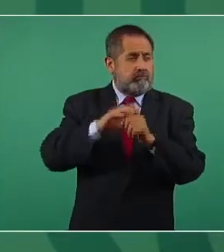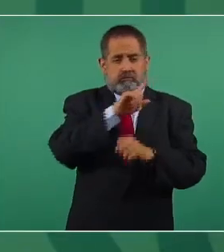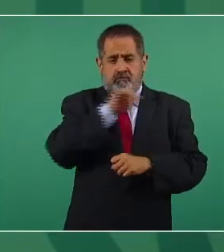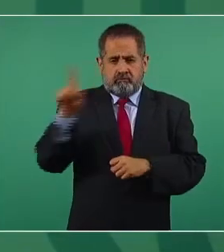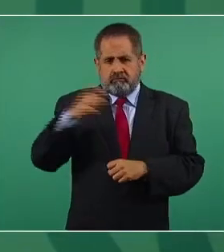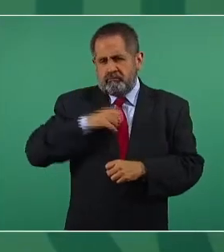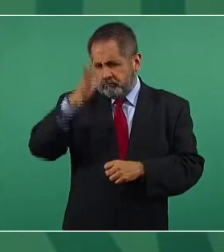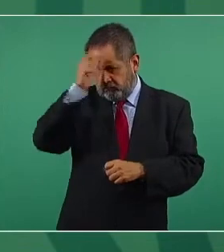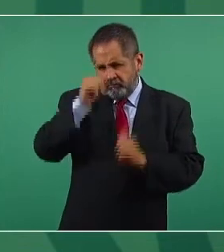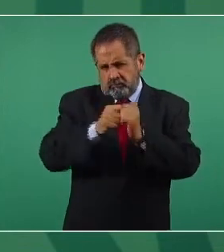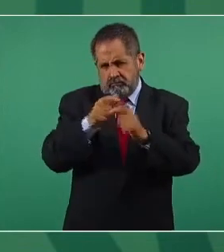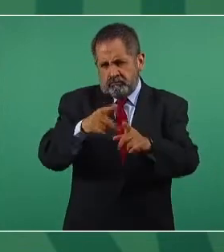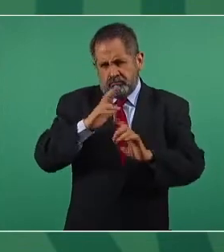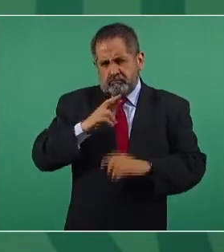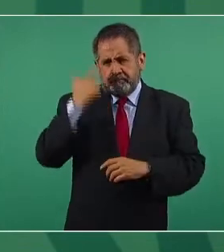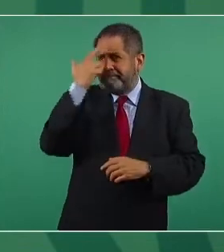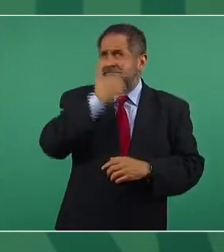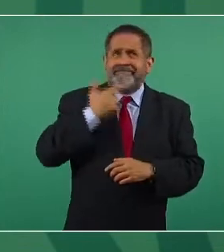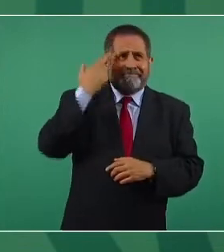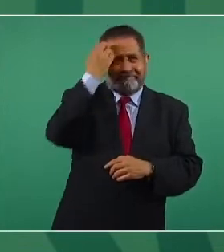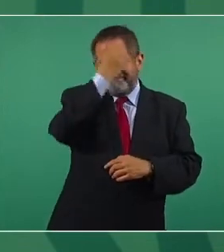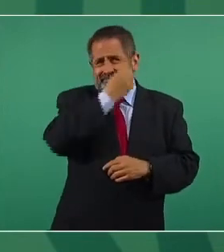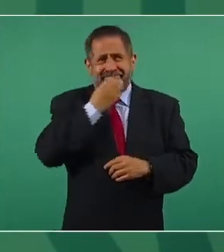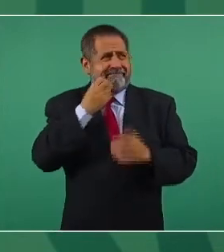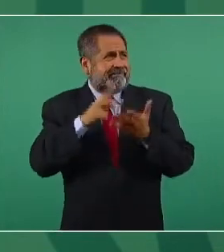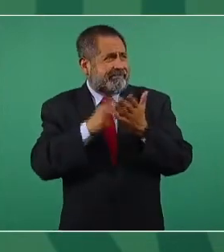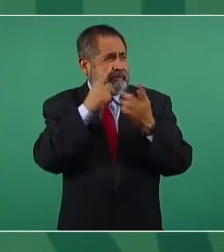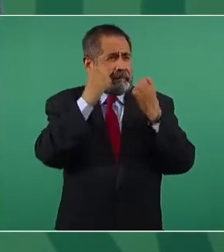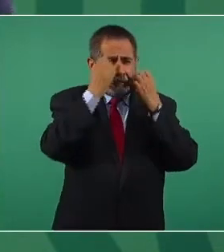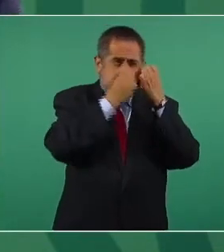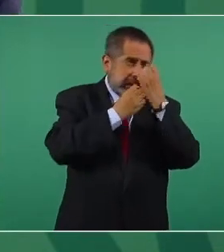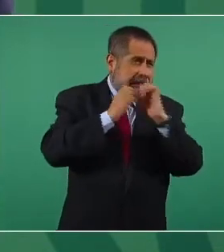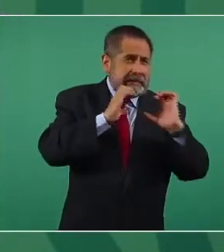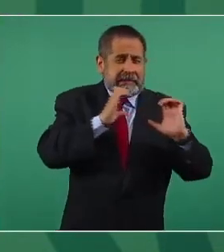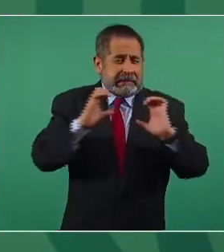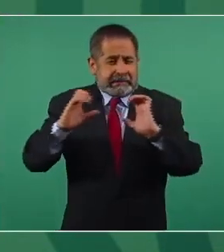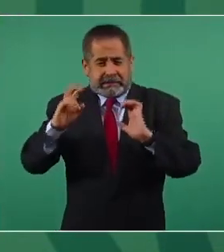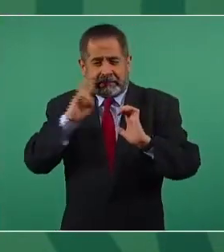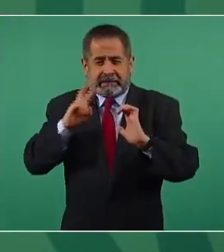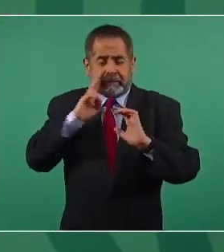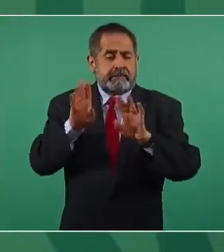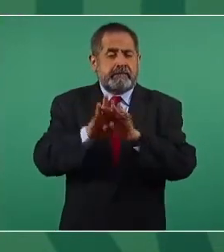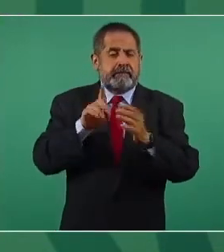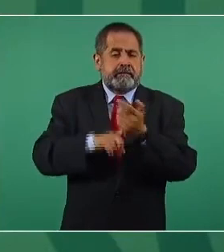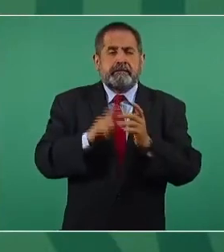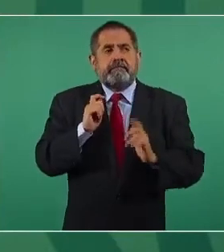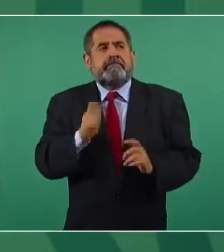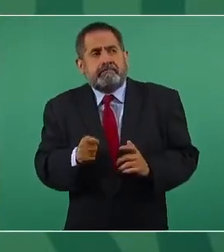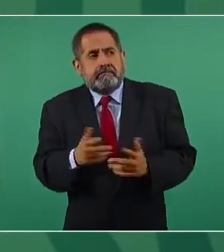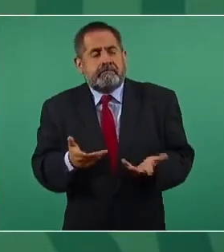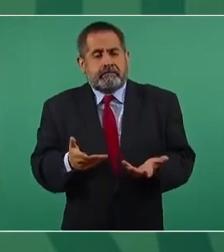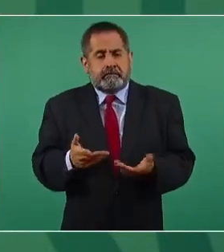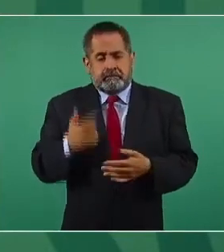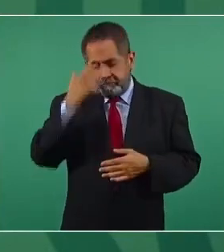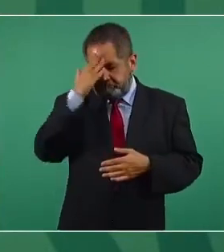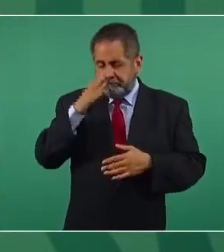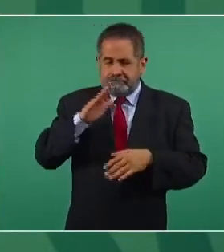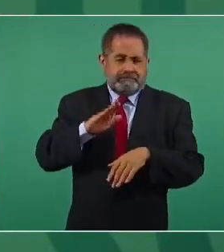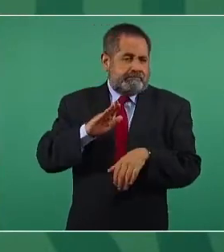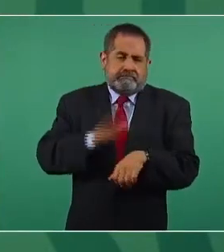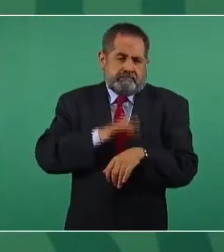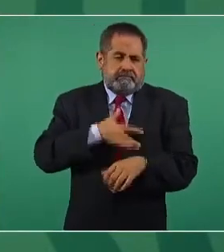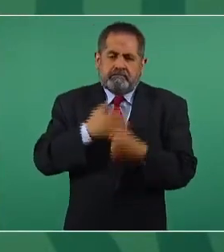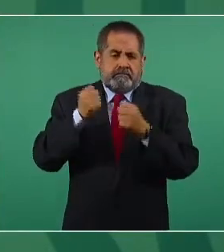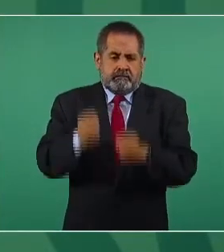coincido con eso, para tener completa seguridad,